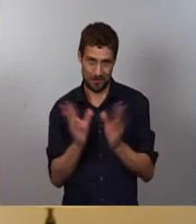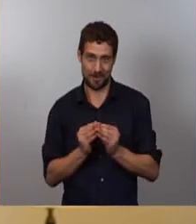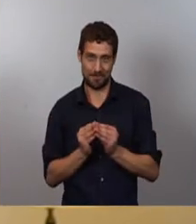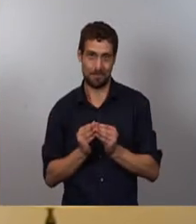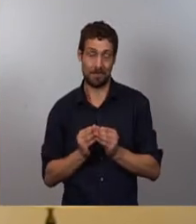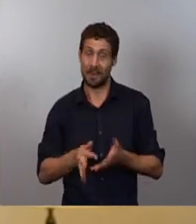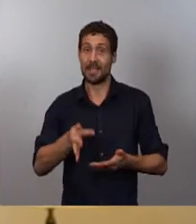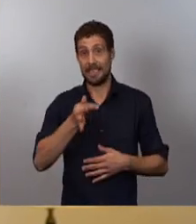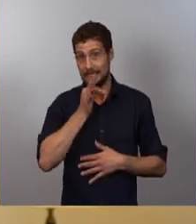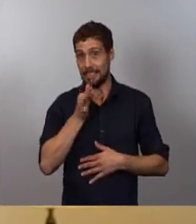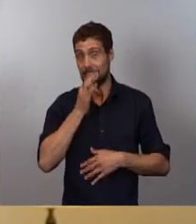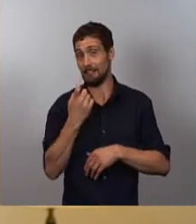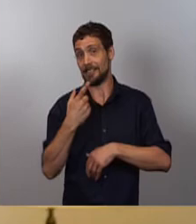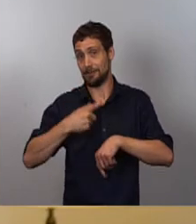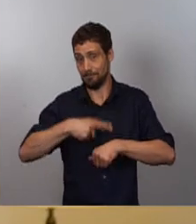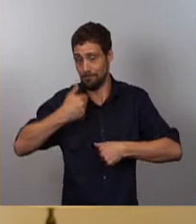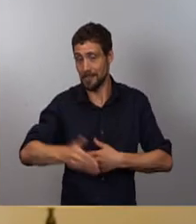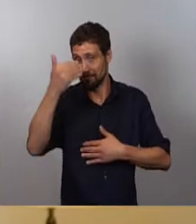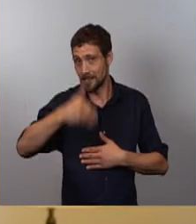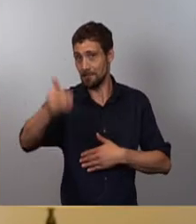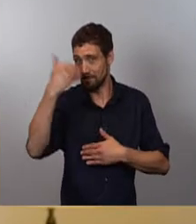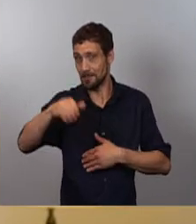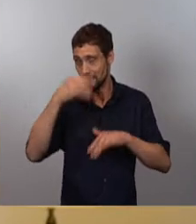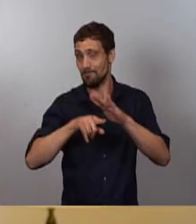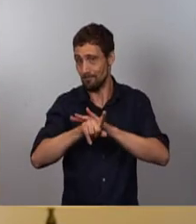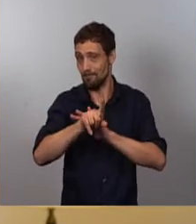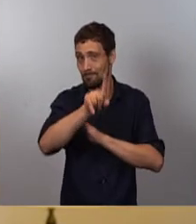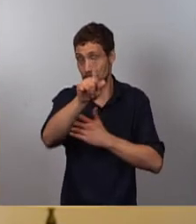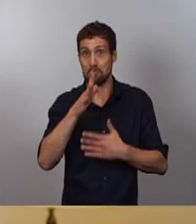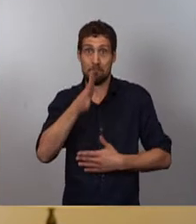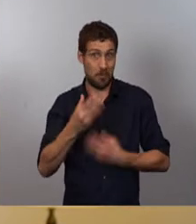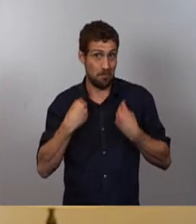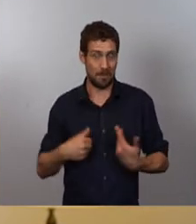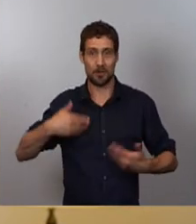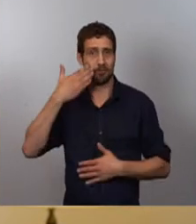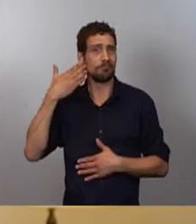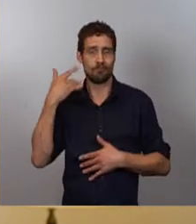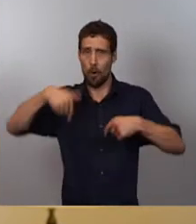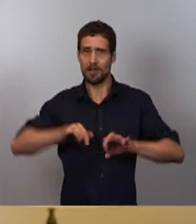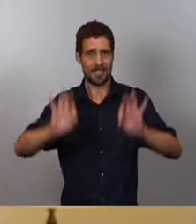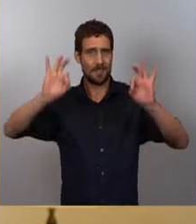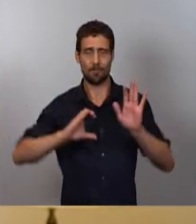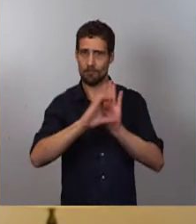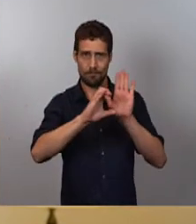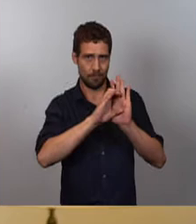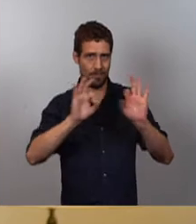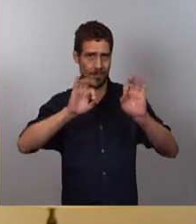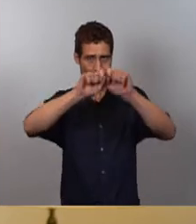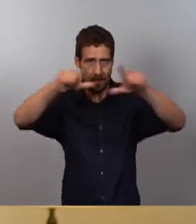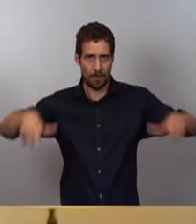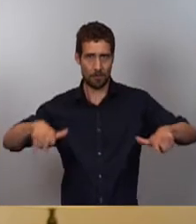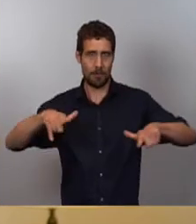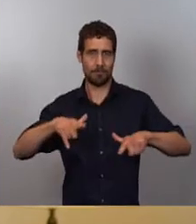aún queda muchísimo camino por recorrer, por eso estoy especialmente orgulloso de saludar hoy la Constitución de la Plataforma Estatal de Personas